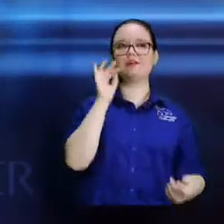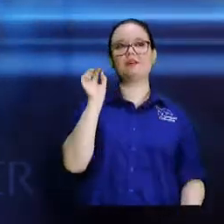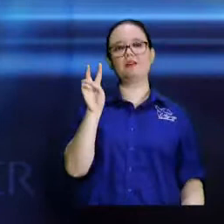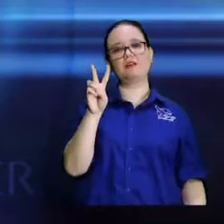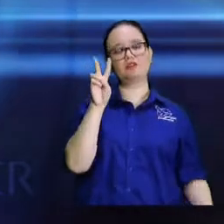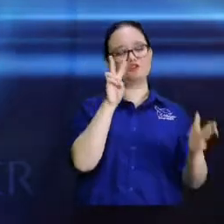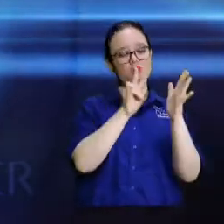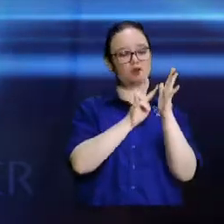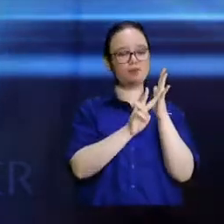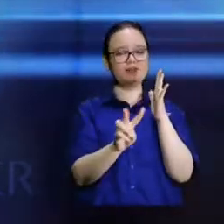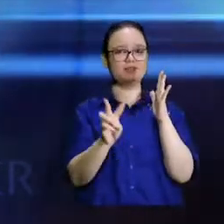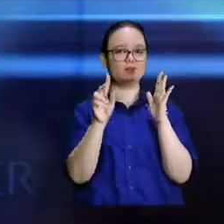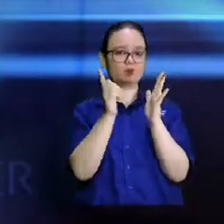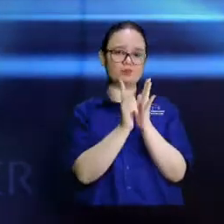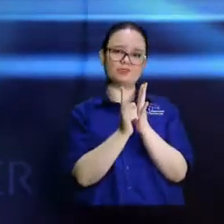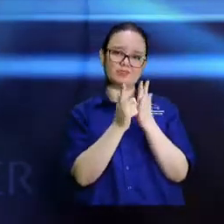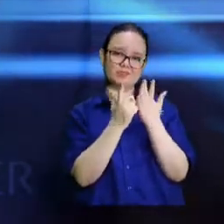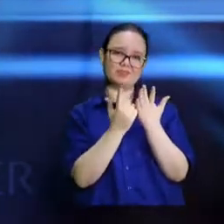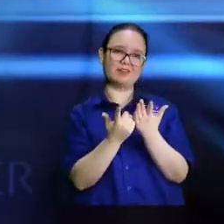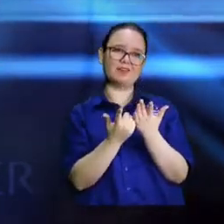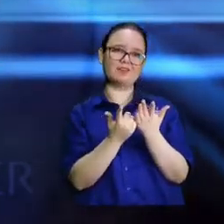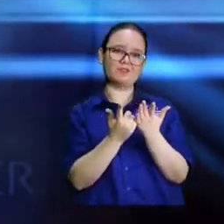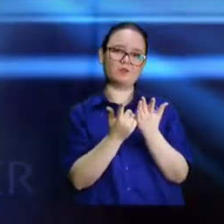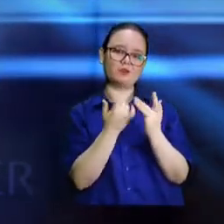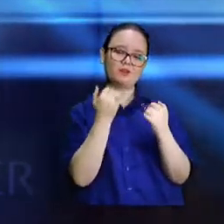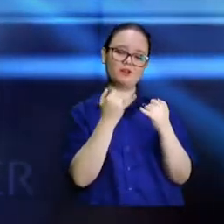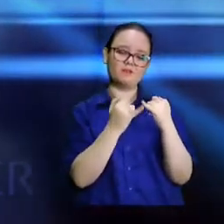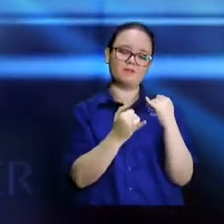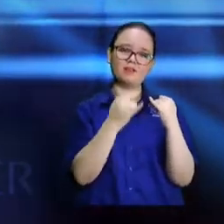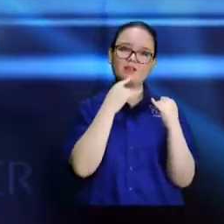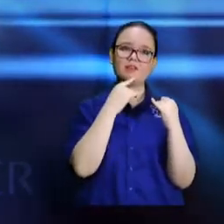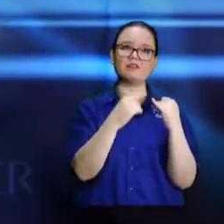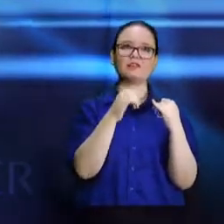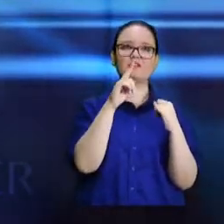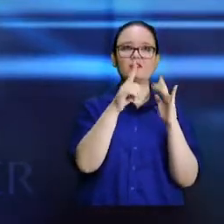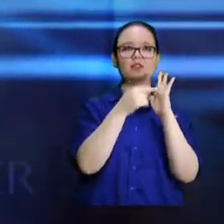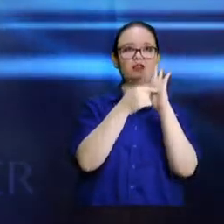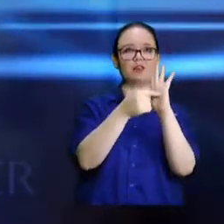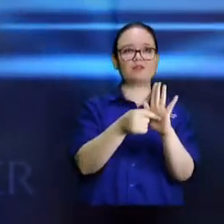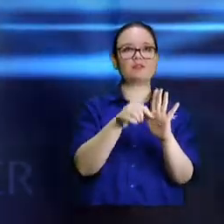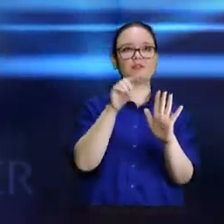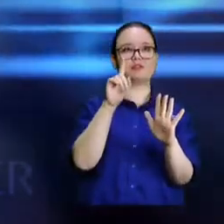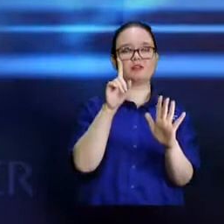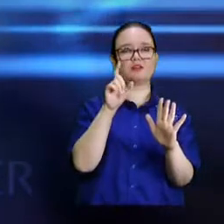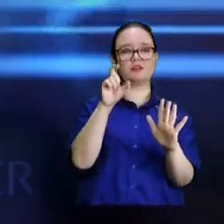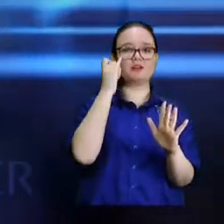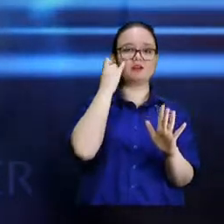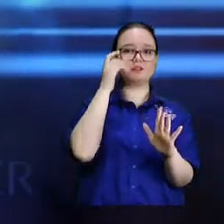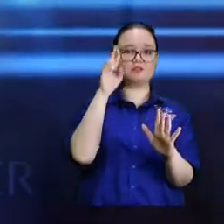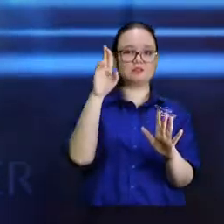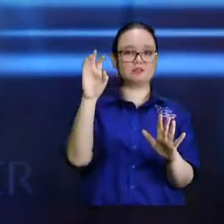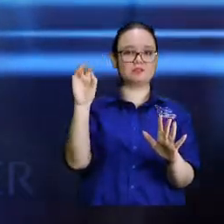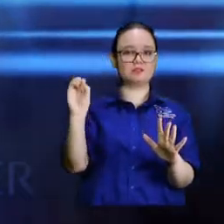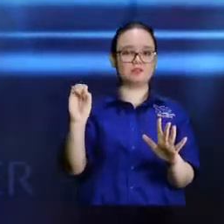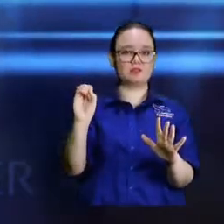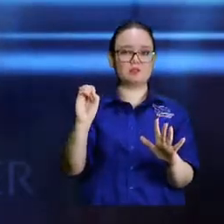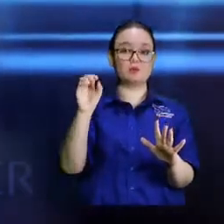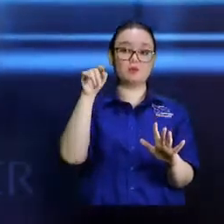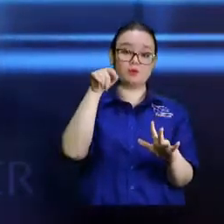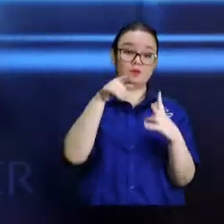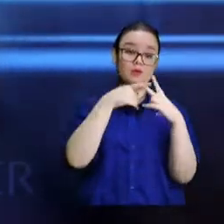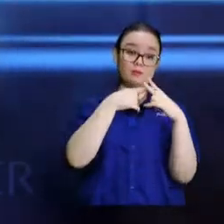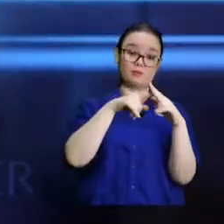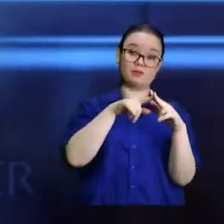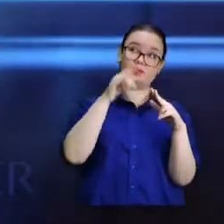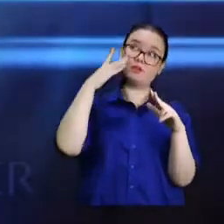al finalizar. Se levanta Ciro, un pagano, uno que no era judío, y habla de que